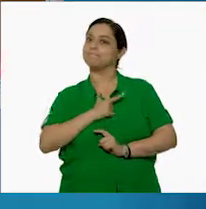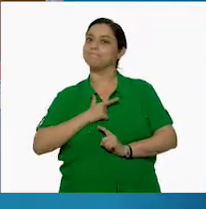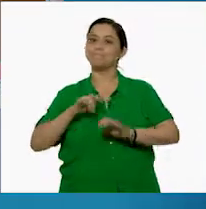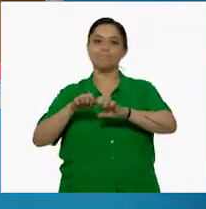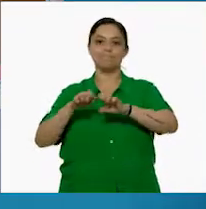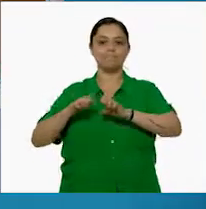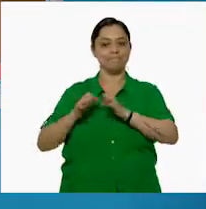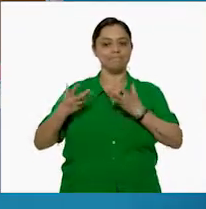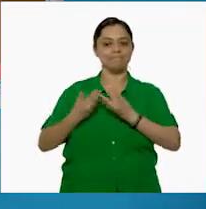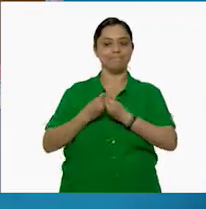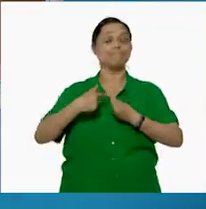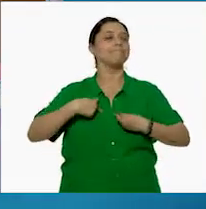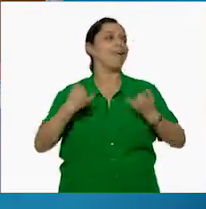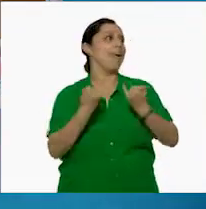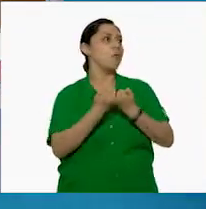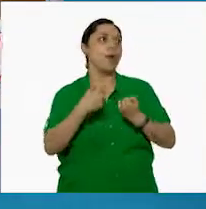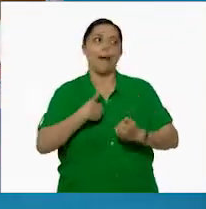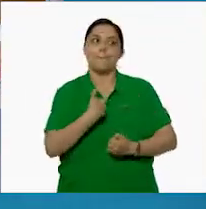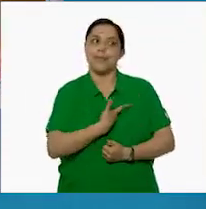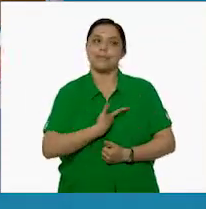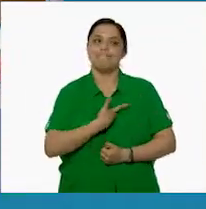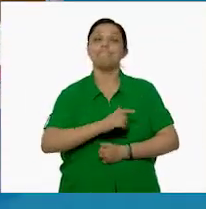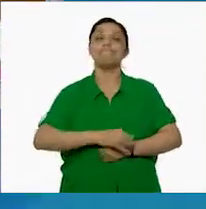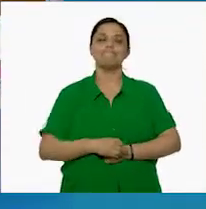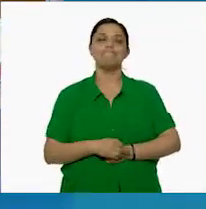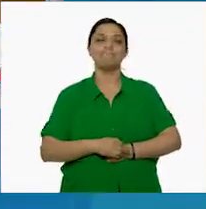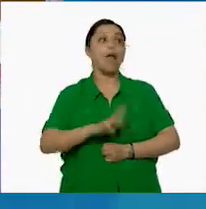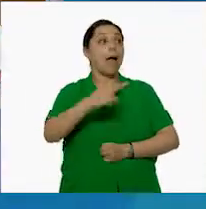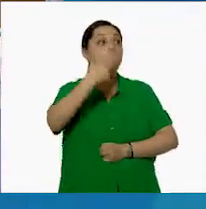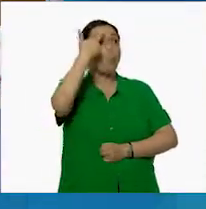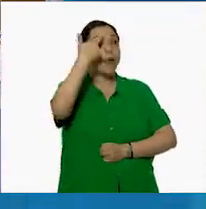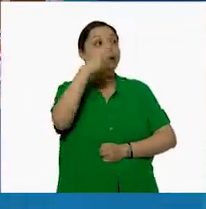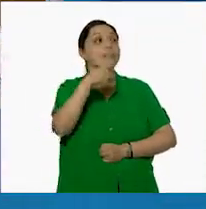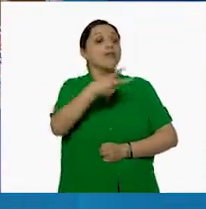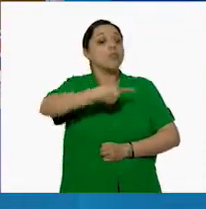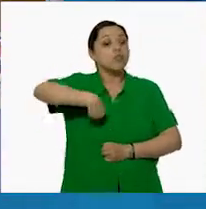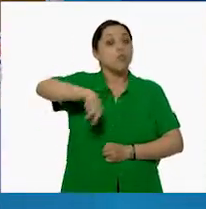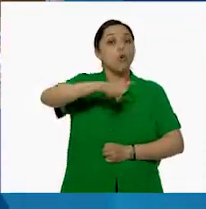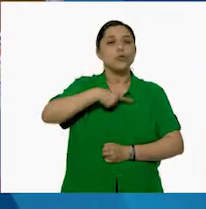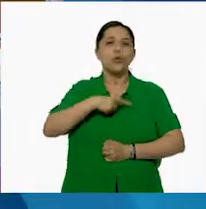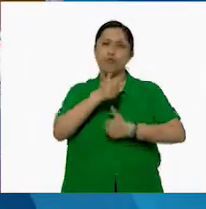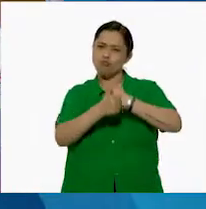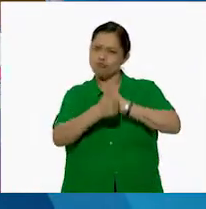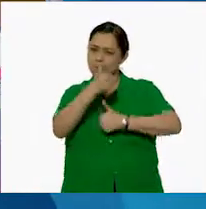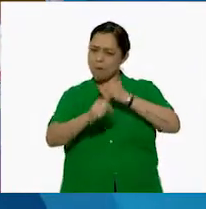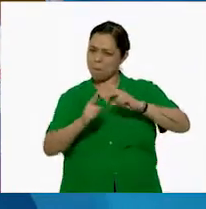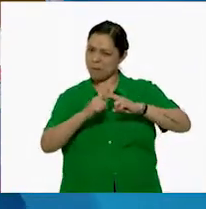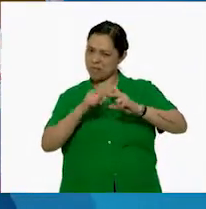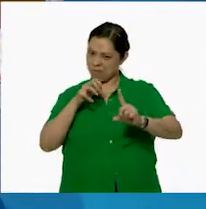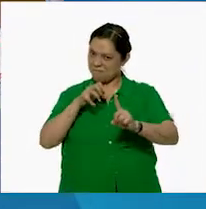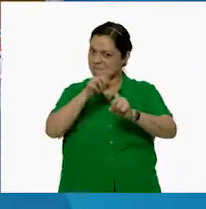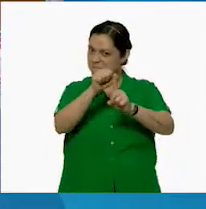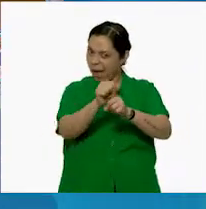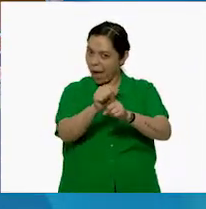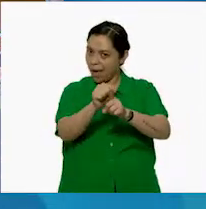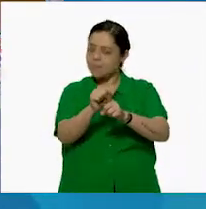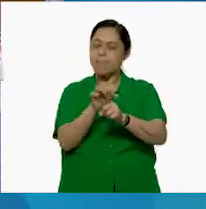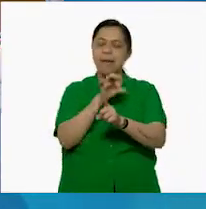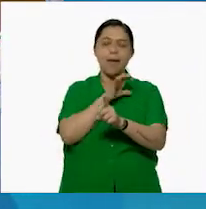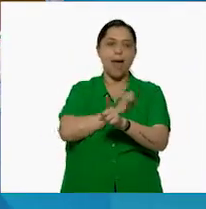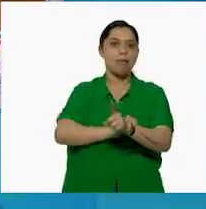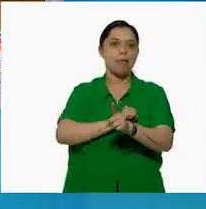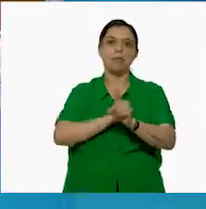equipo. ¡A mí también, Agustín! Acuérdate que tenemos que resolver algunos retos matemáticos. Sí, me encantan las matemáticas.